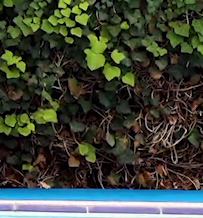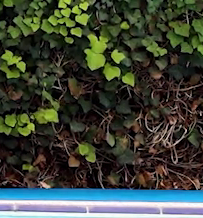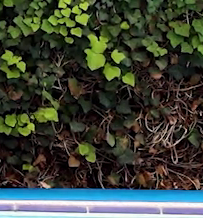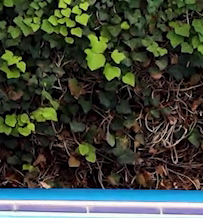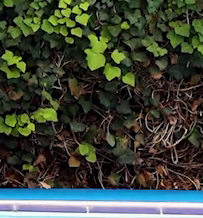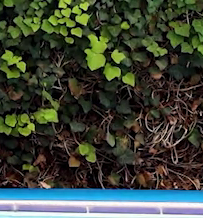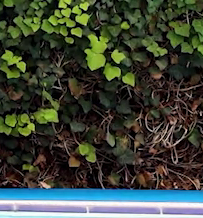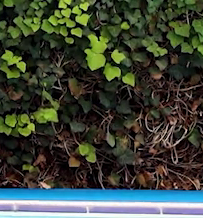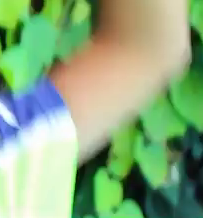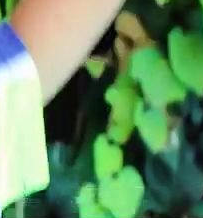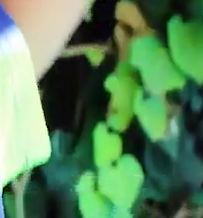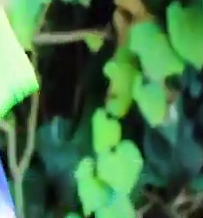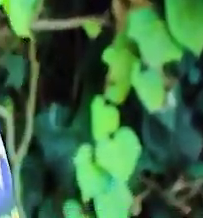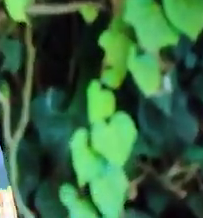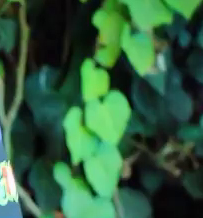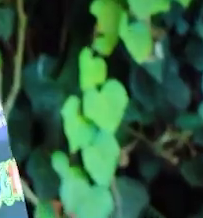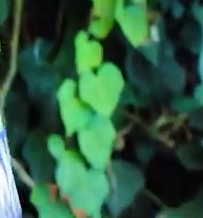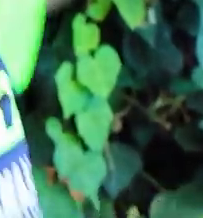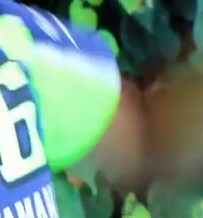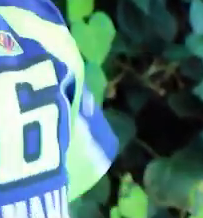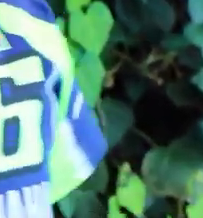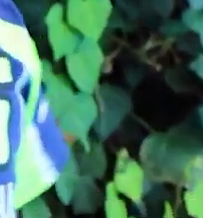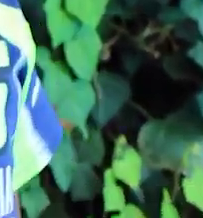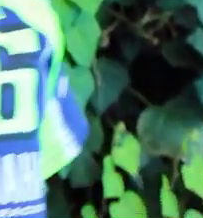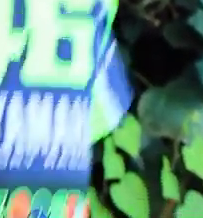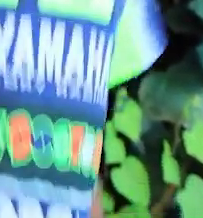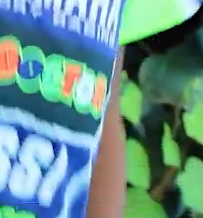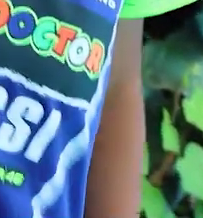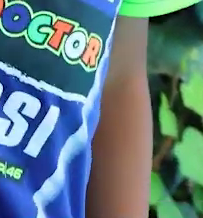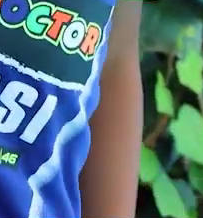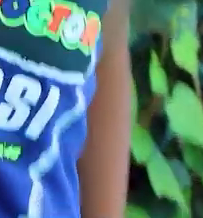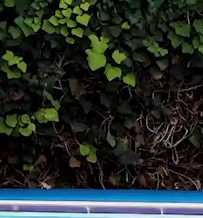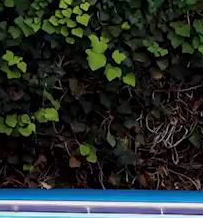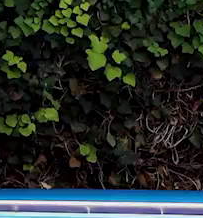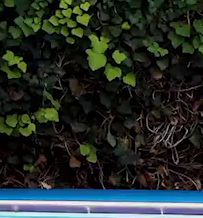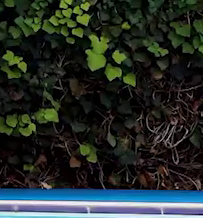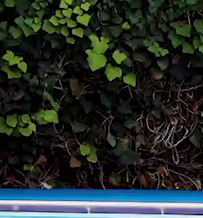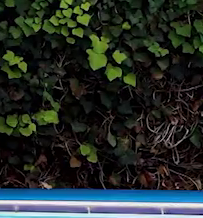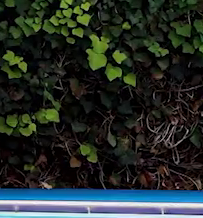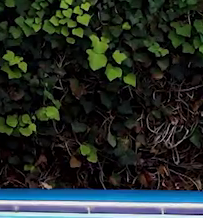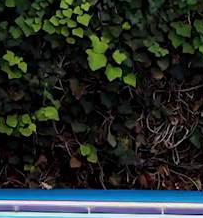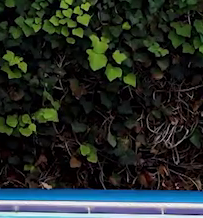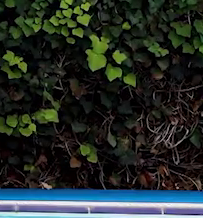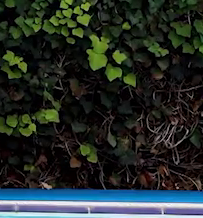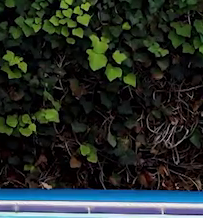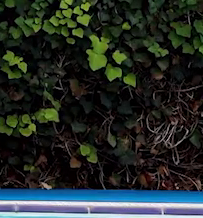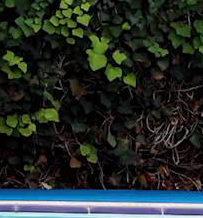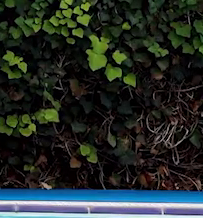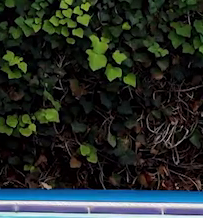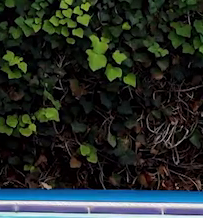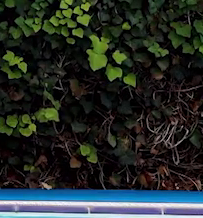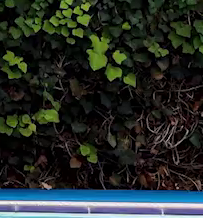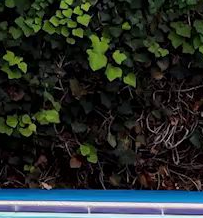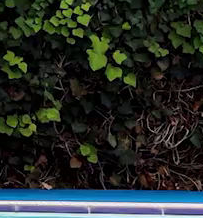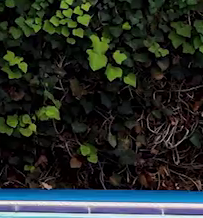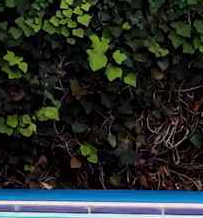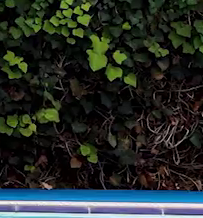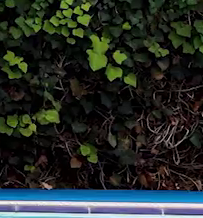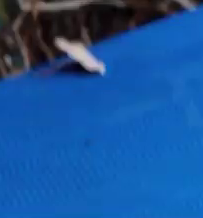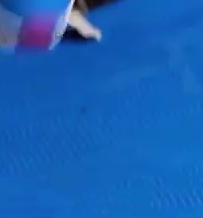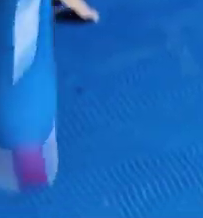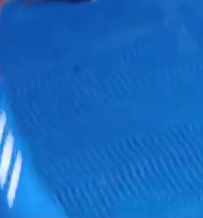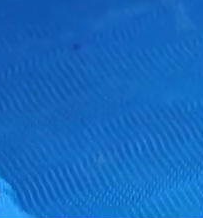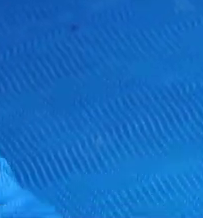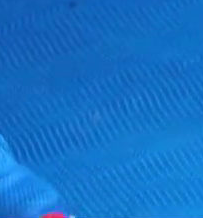Trata de mantener un poco el equilibrio. Apoya eso. Con tu otra mano. De tal manera que te puedas sentir a gusto.